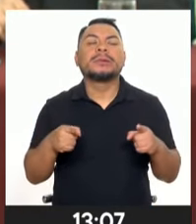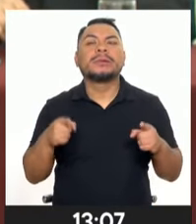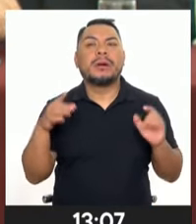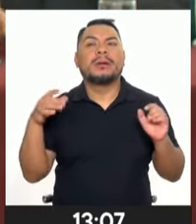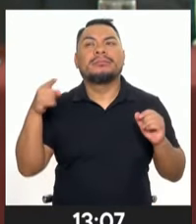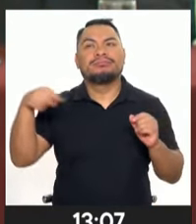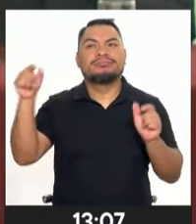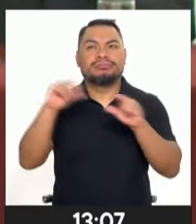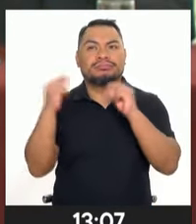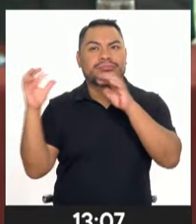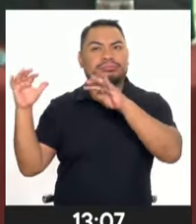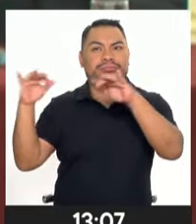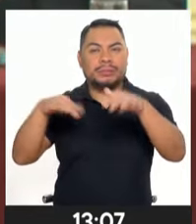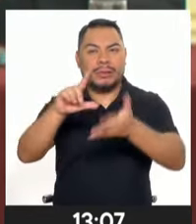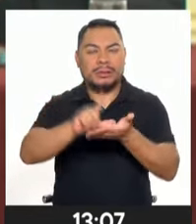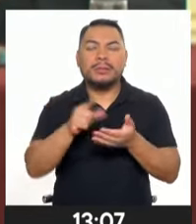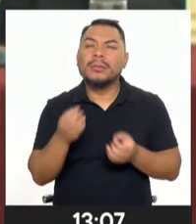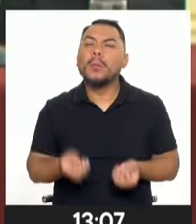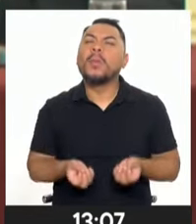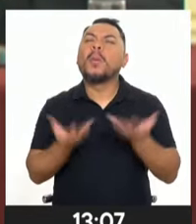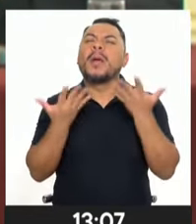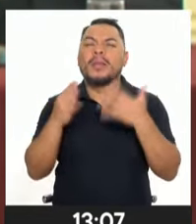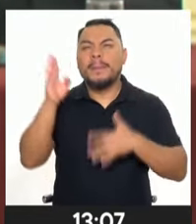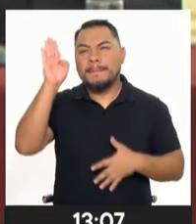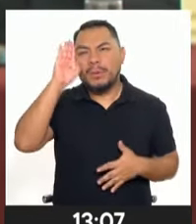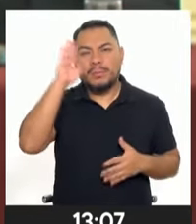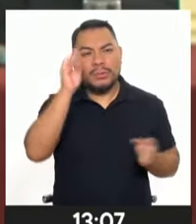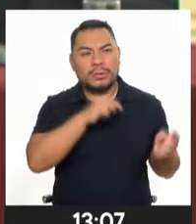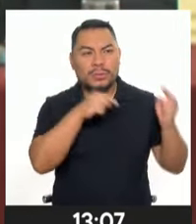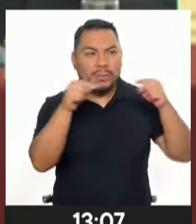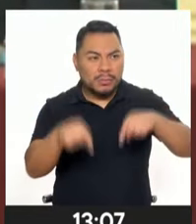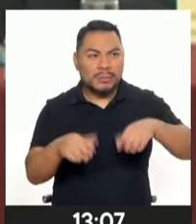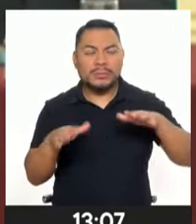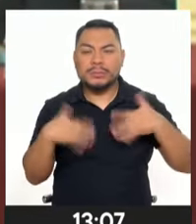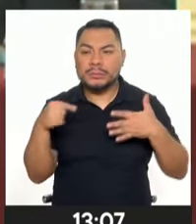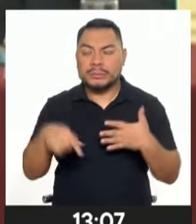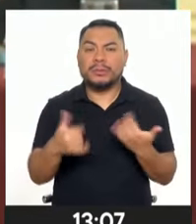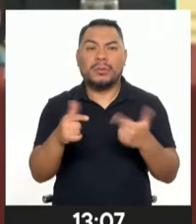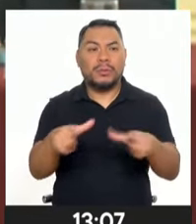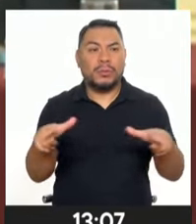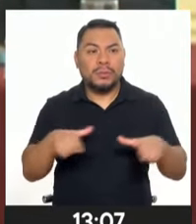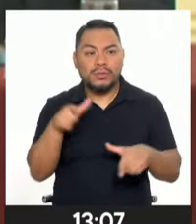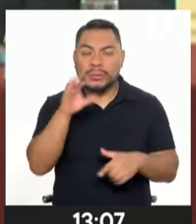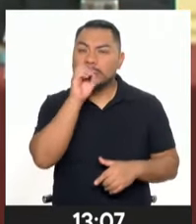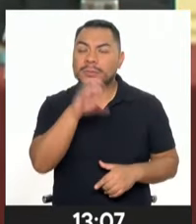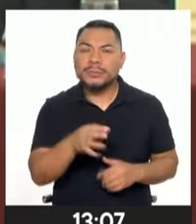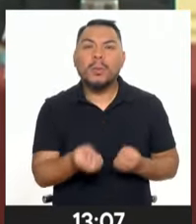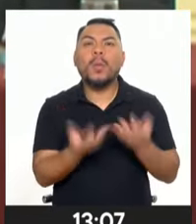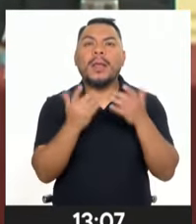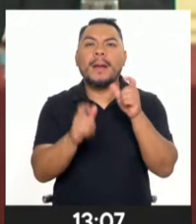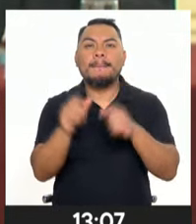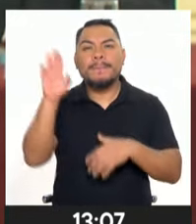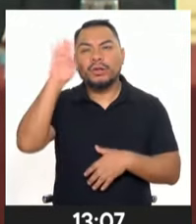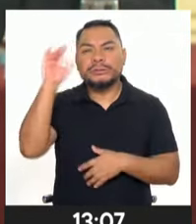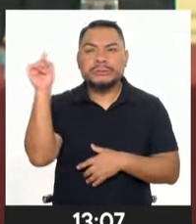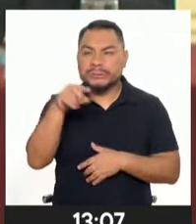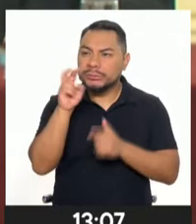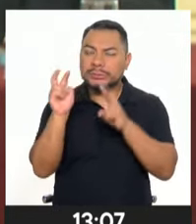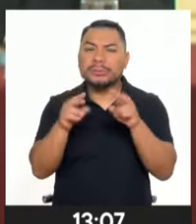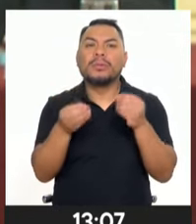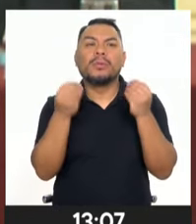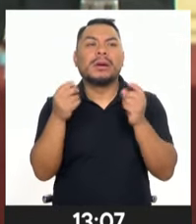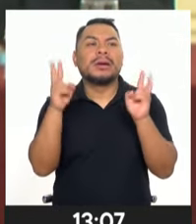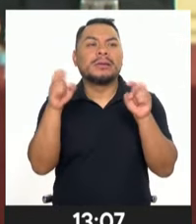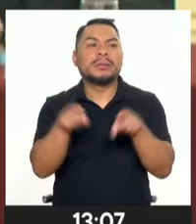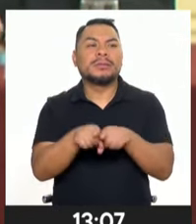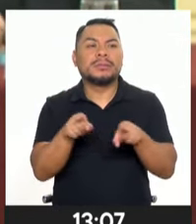¿se tiene una cantidad estimada de cuántos efectivos policiales van a estar desplegados en estos puntos que usted menciona? Y también, ¿cómo va a ser el tema del